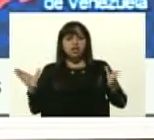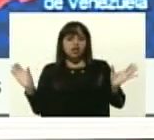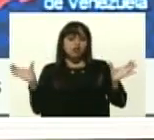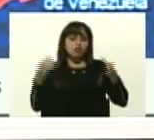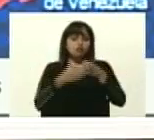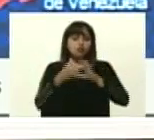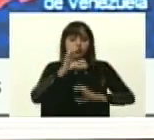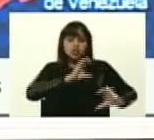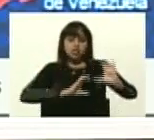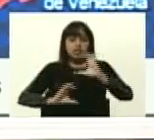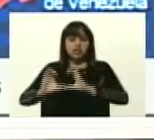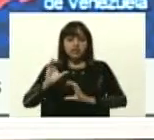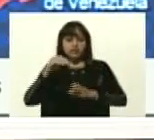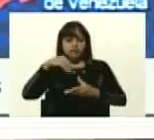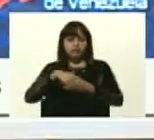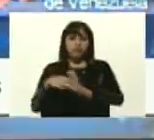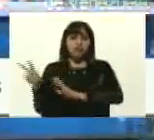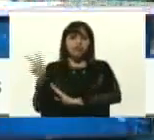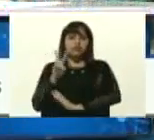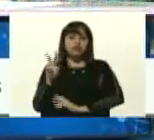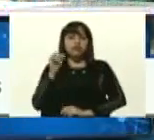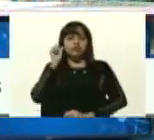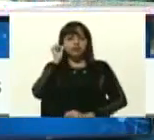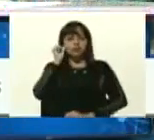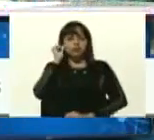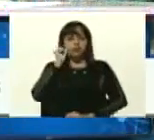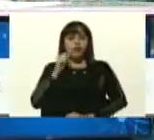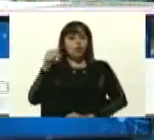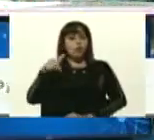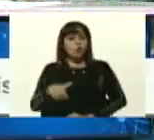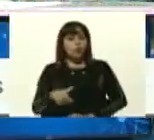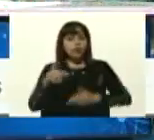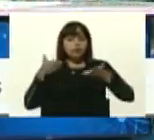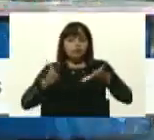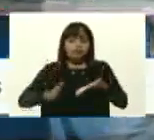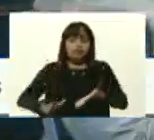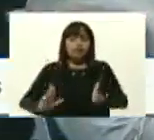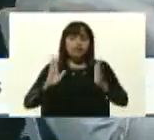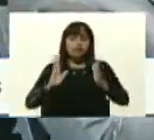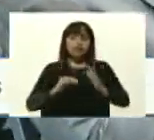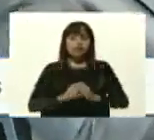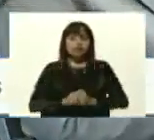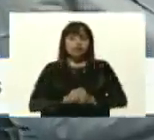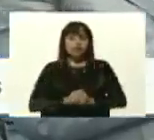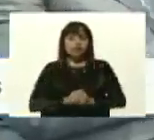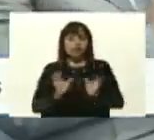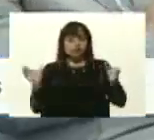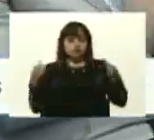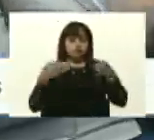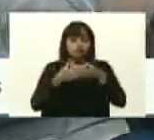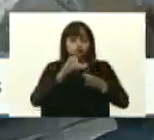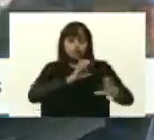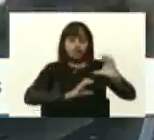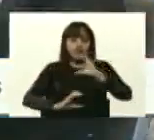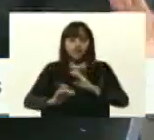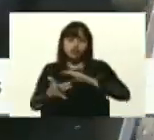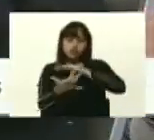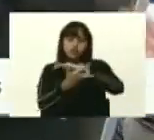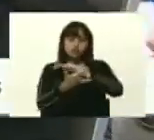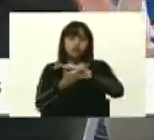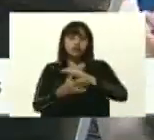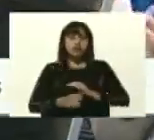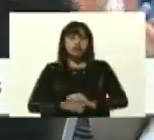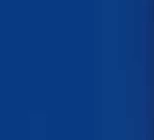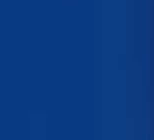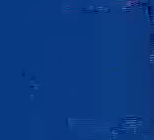Científico de Venezuela. Hoy nace el Polo Científico Tecnológico